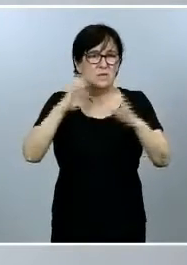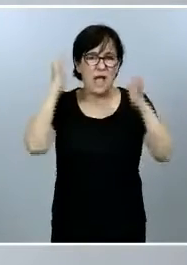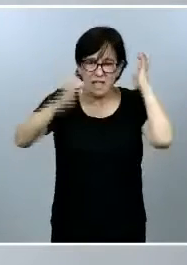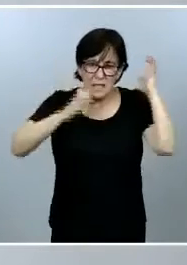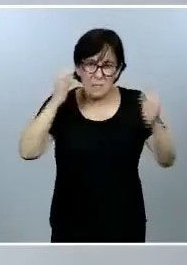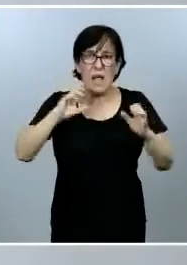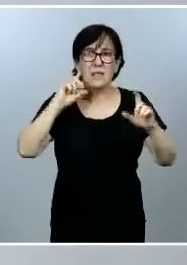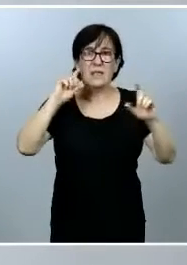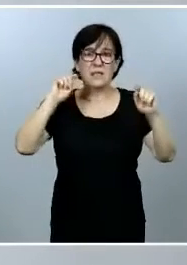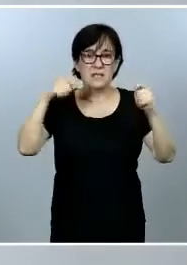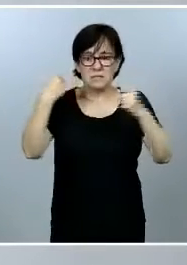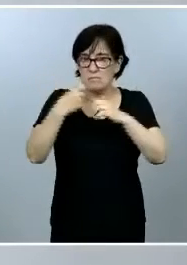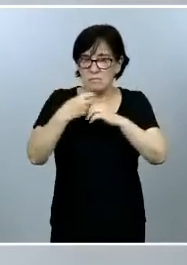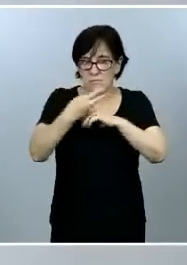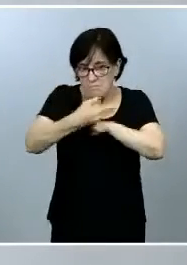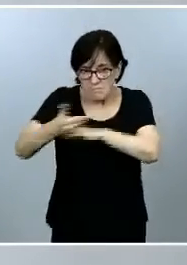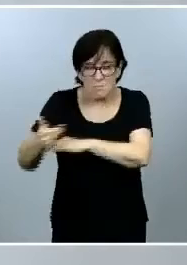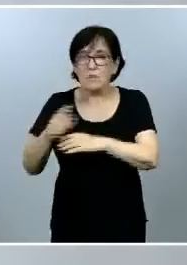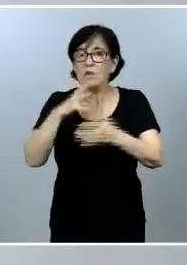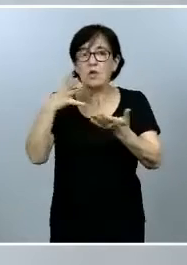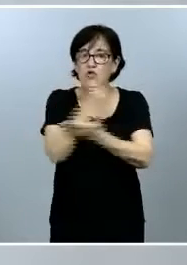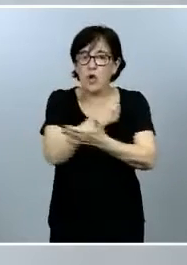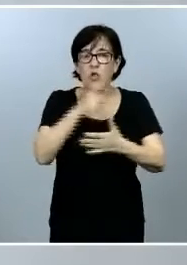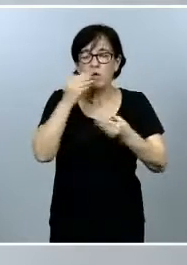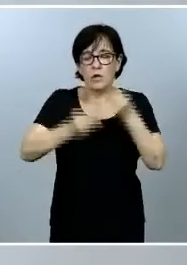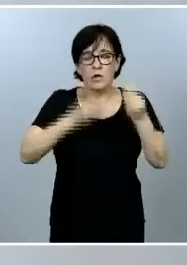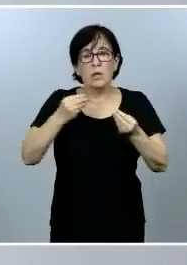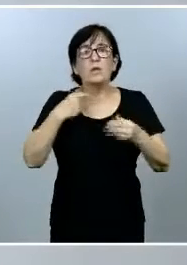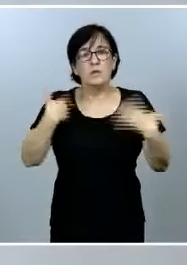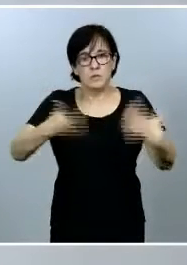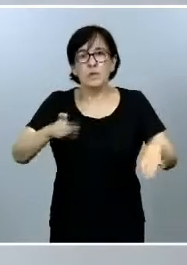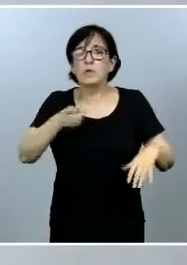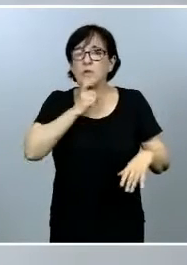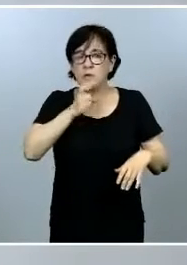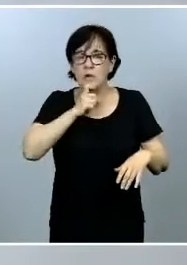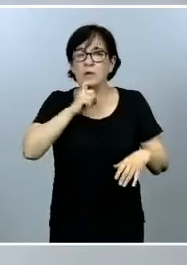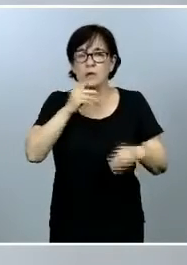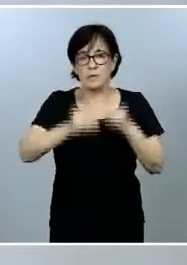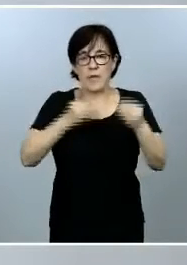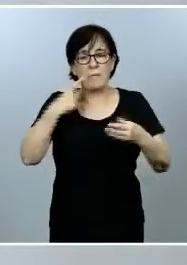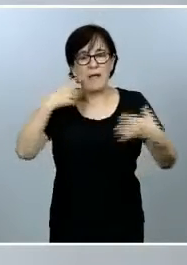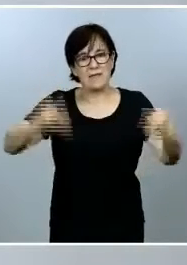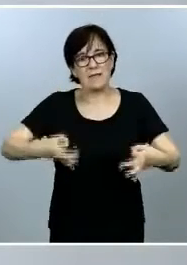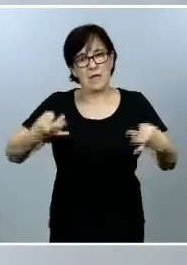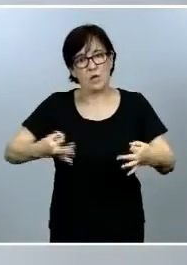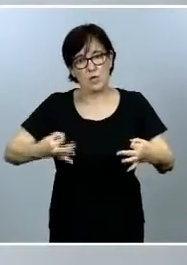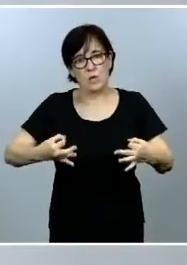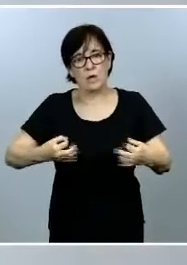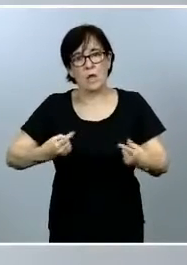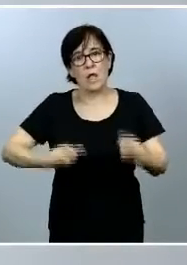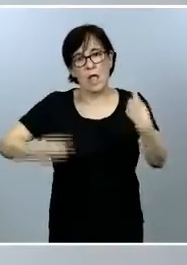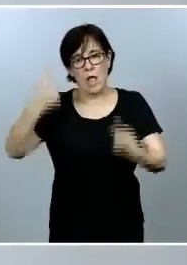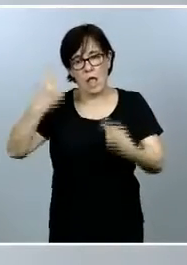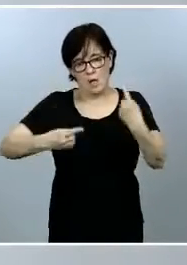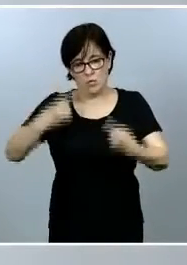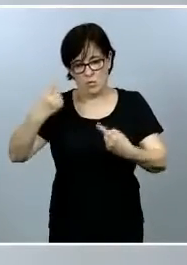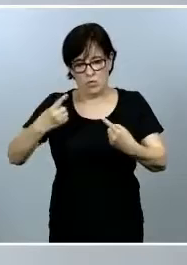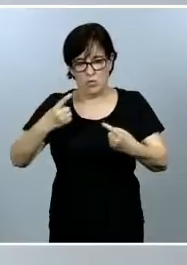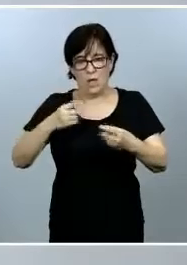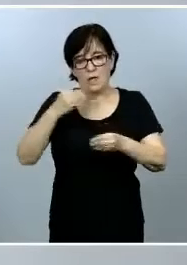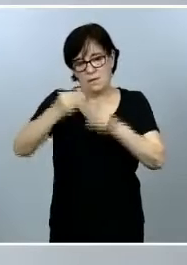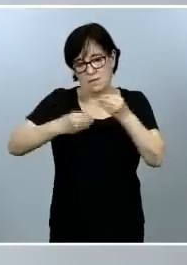marina, sino que genera grandes dificultades para la seguridad en algunas de las actividades marinas que